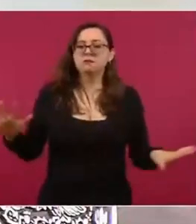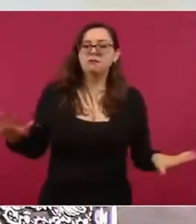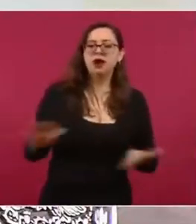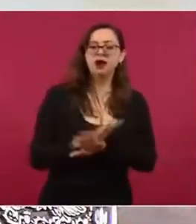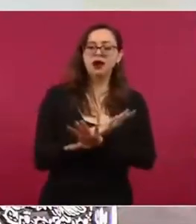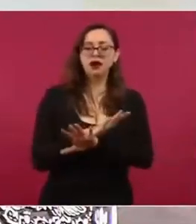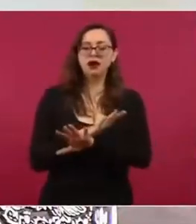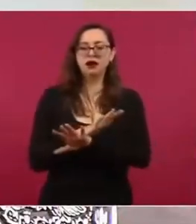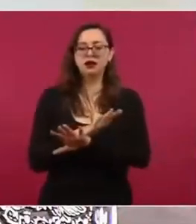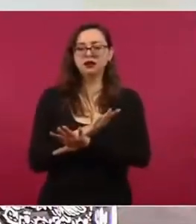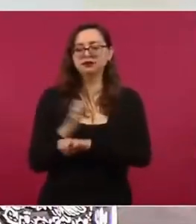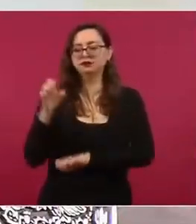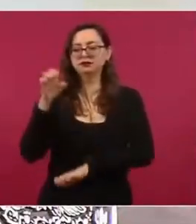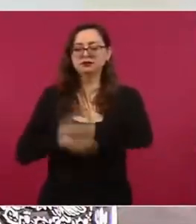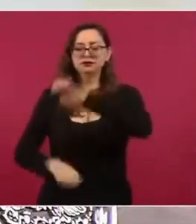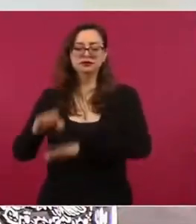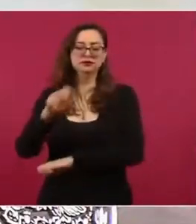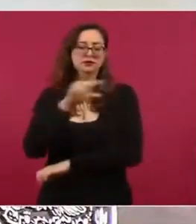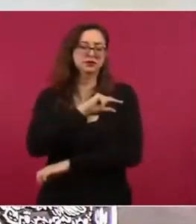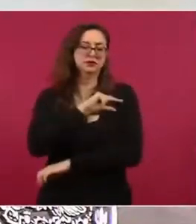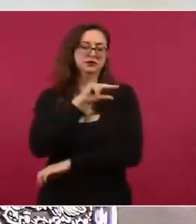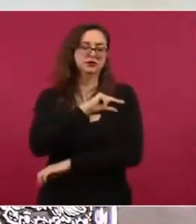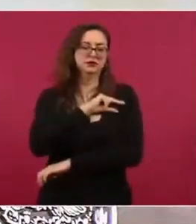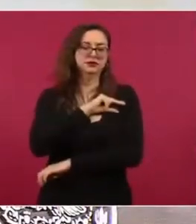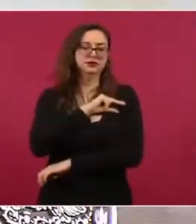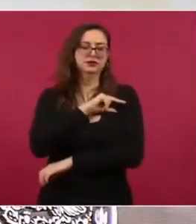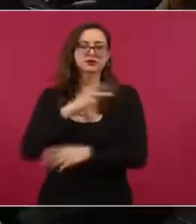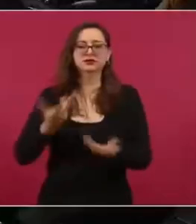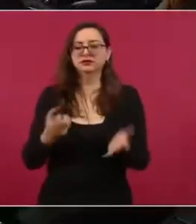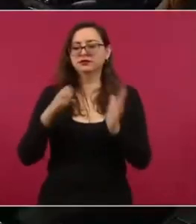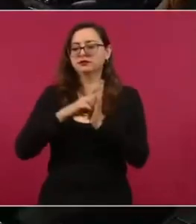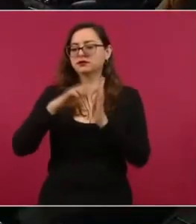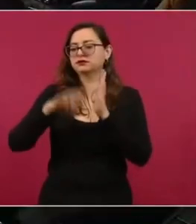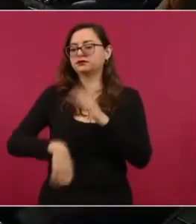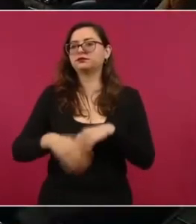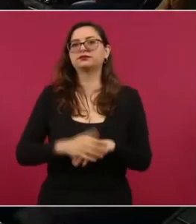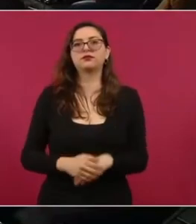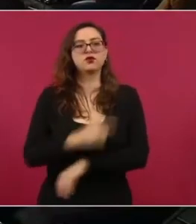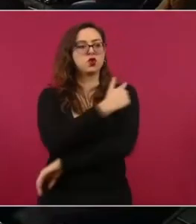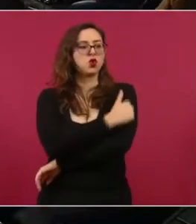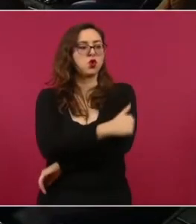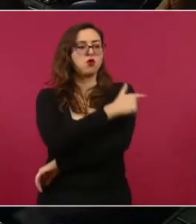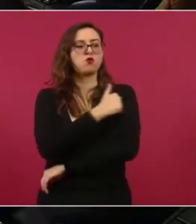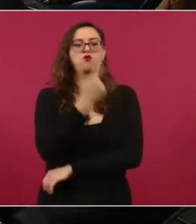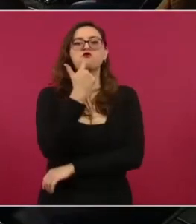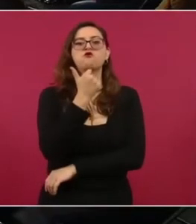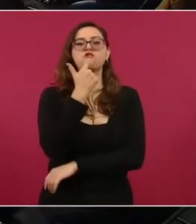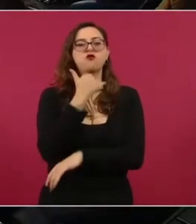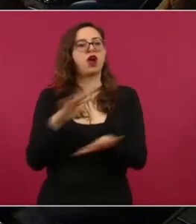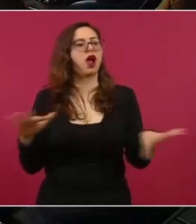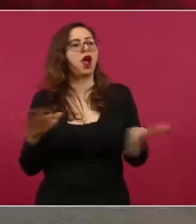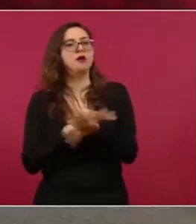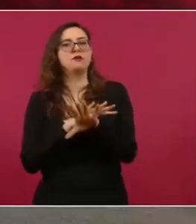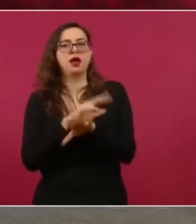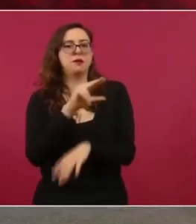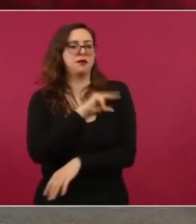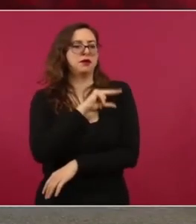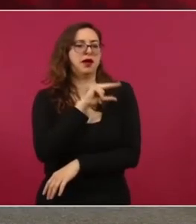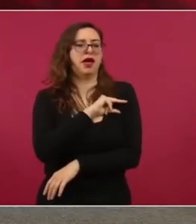empresa privada, es como si convirtiéramos la Cruz Roja de repente en un hospital privado. Y entonces,